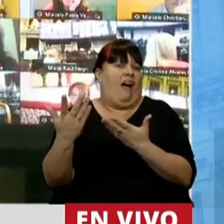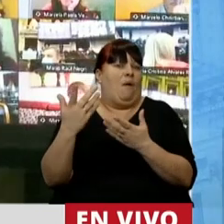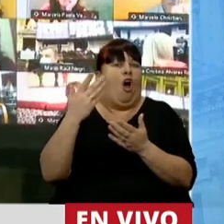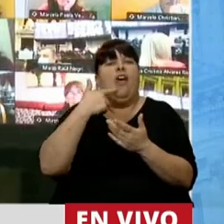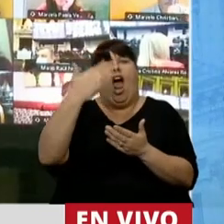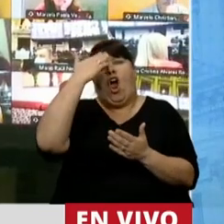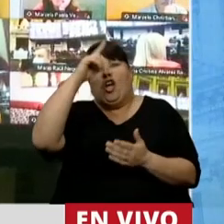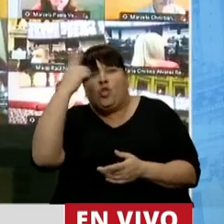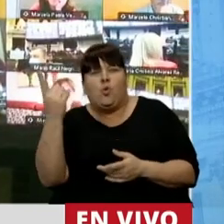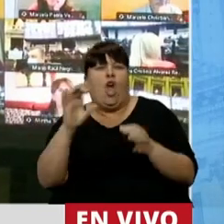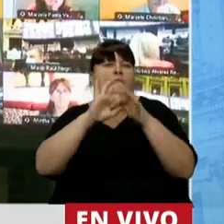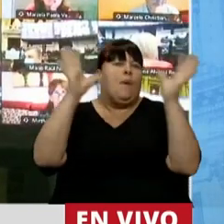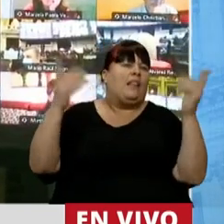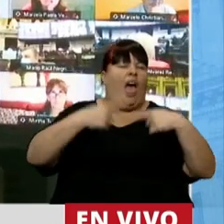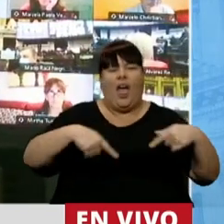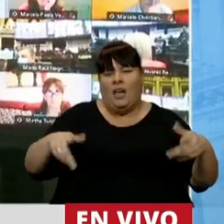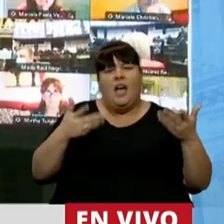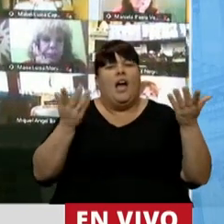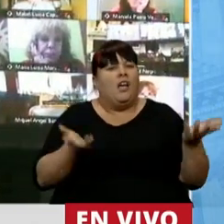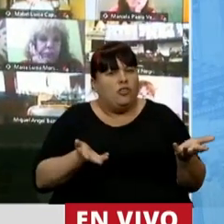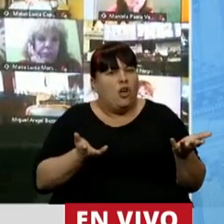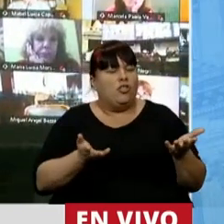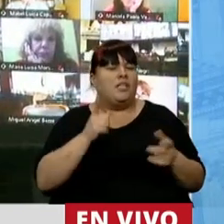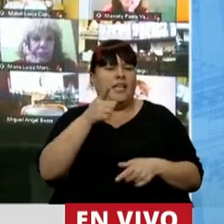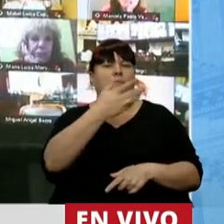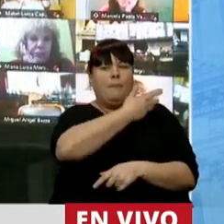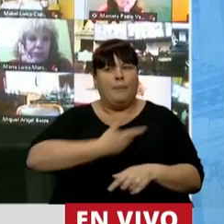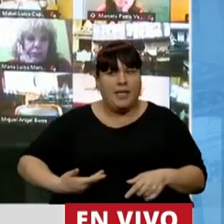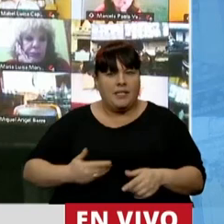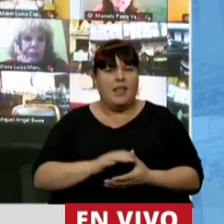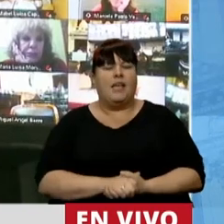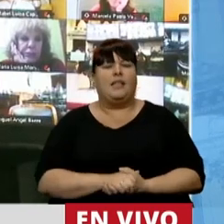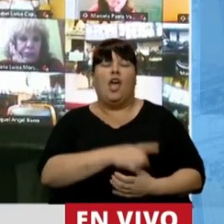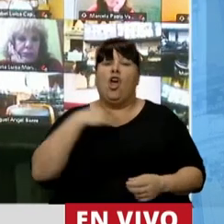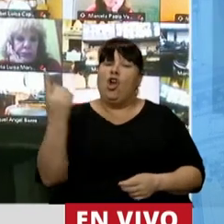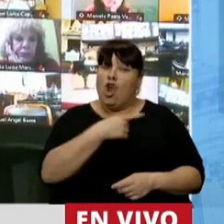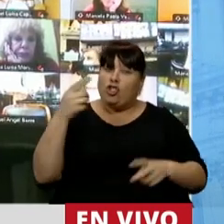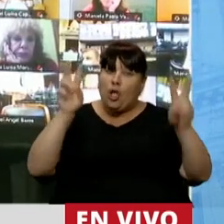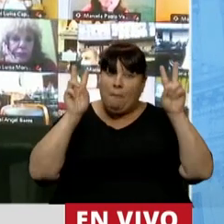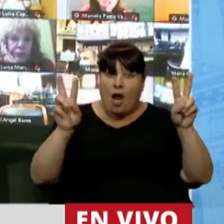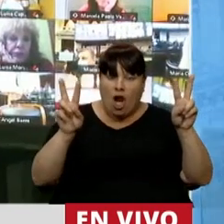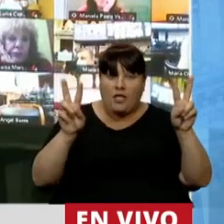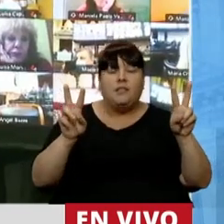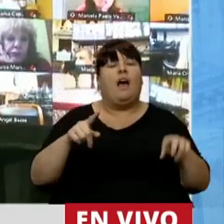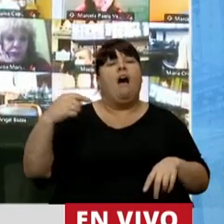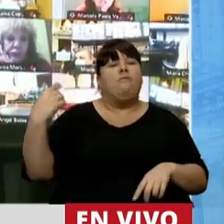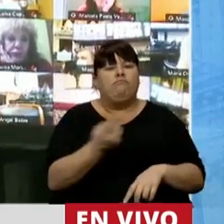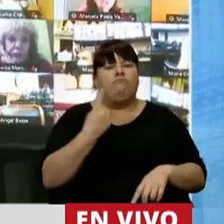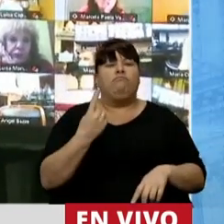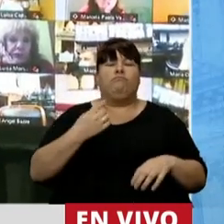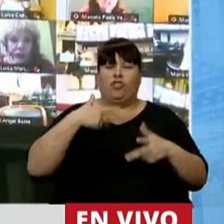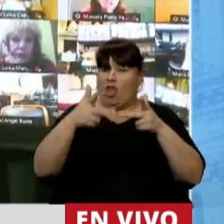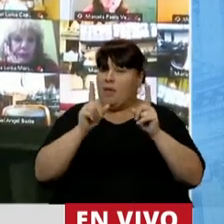la Constitución y de las libertades. Entonces, señor presidente, nosotros los peronistas estamos,